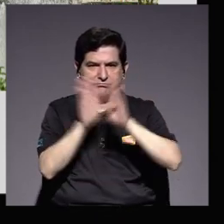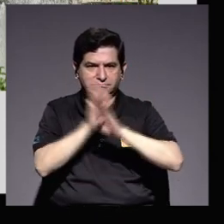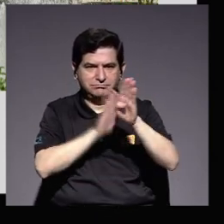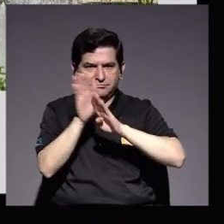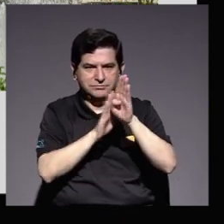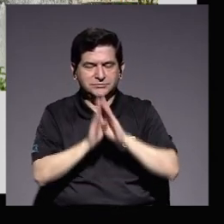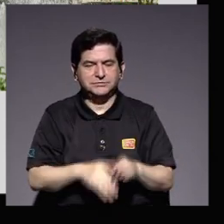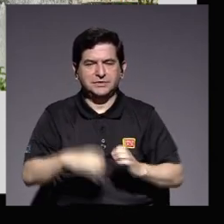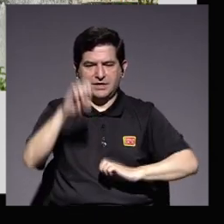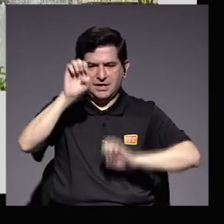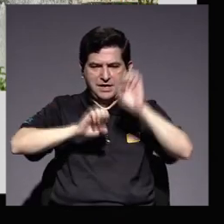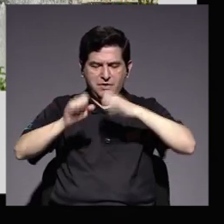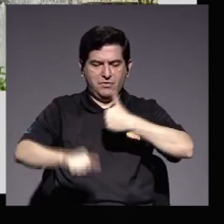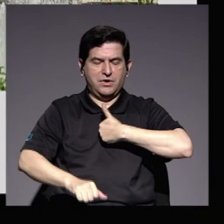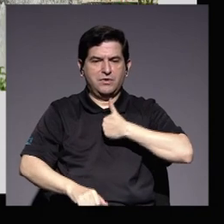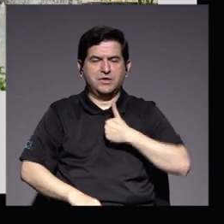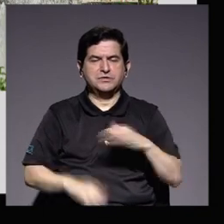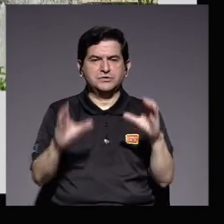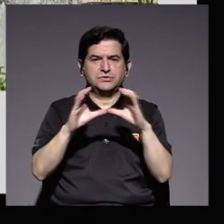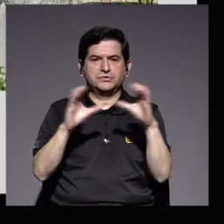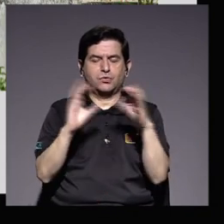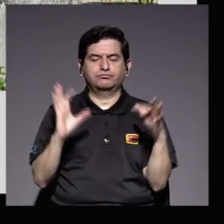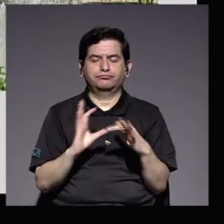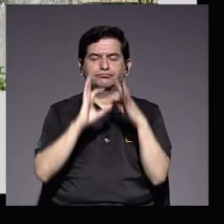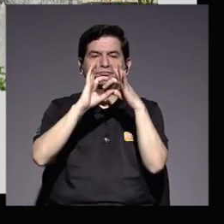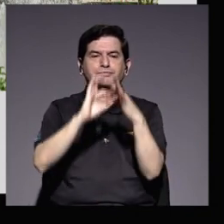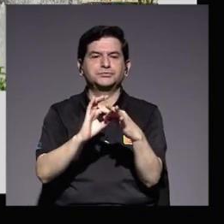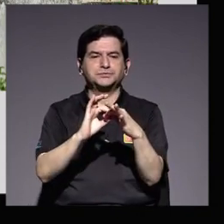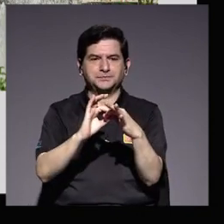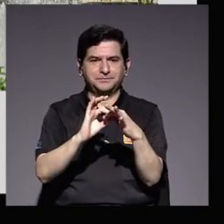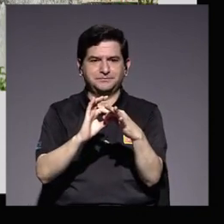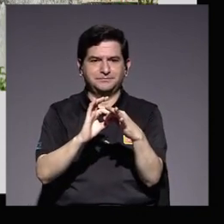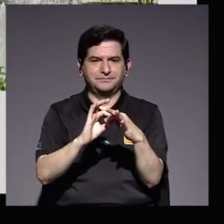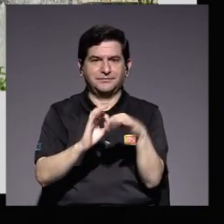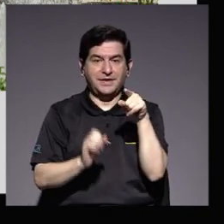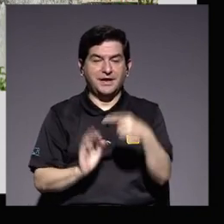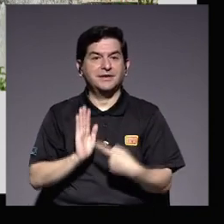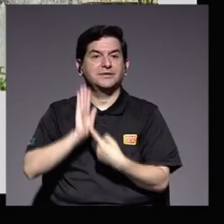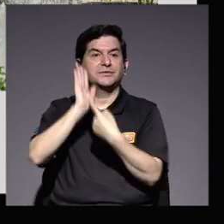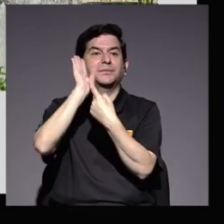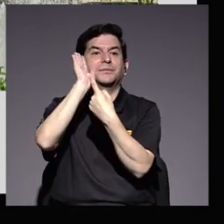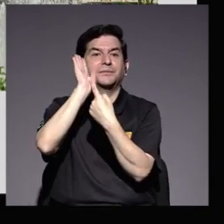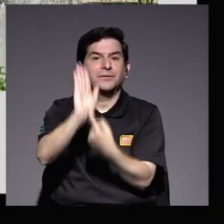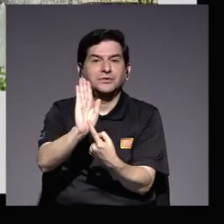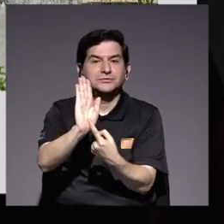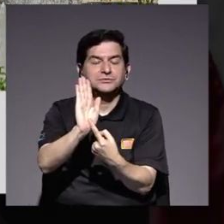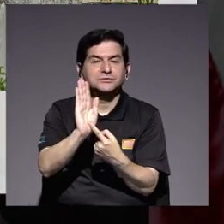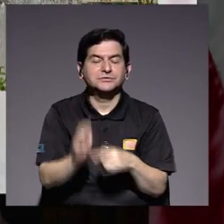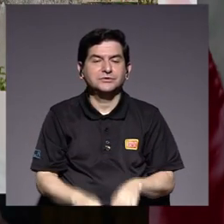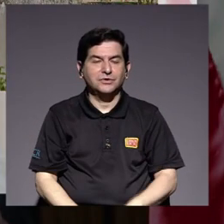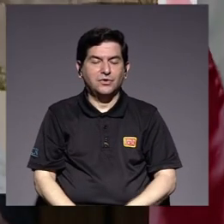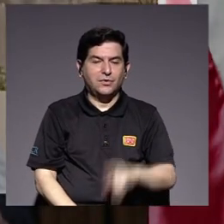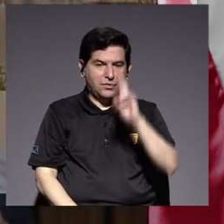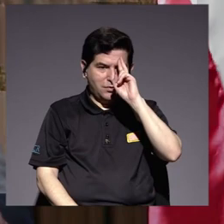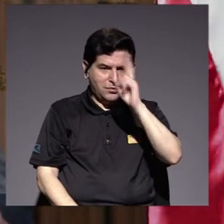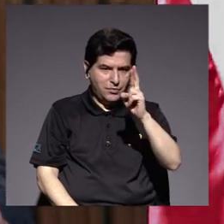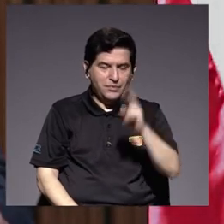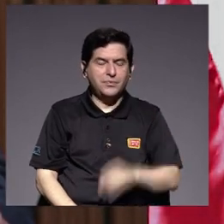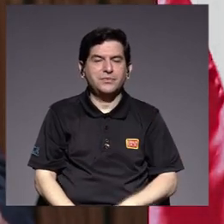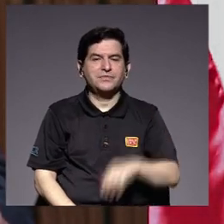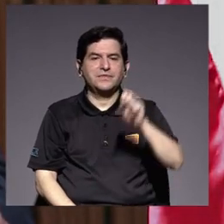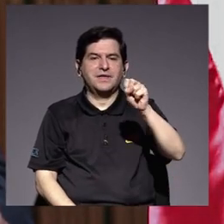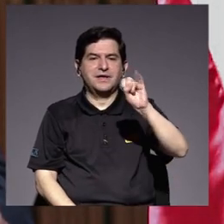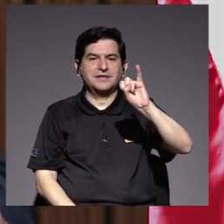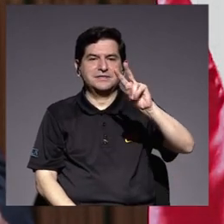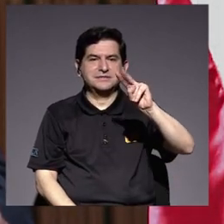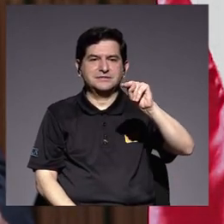proceso de autoevaluación y acreditación de manera conjunta, lo cual decantó en este reconocimiento ofrecido por Sinaes.